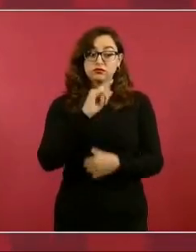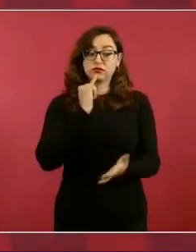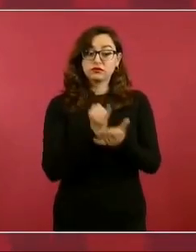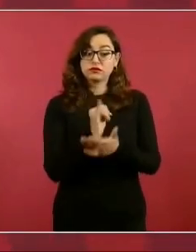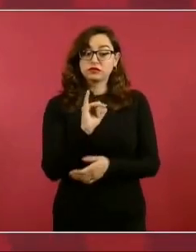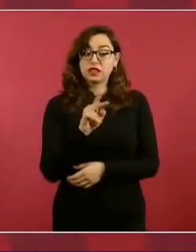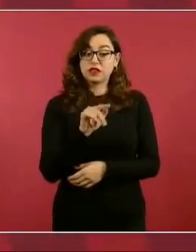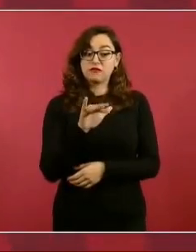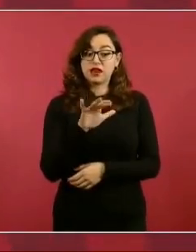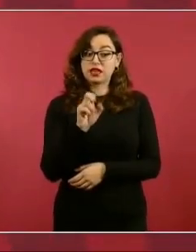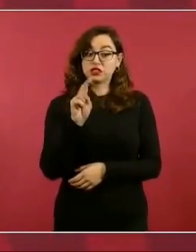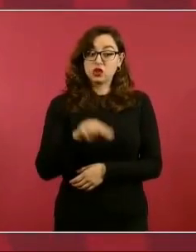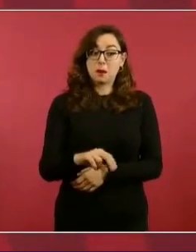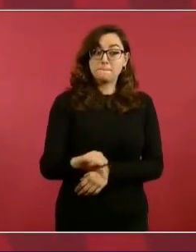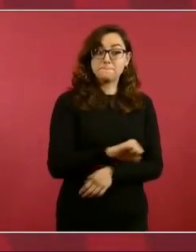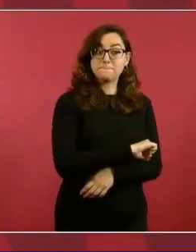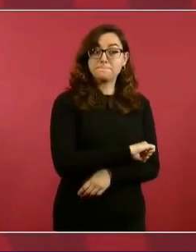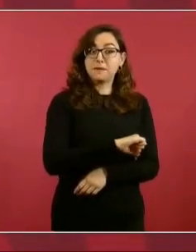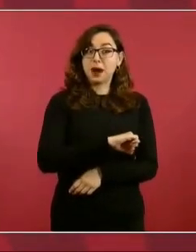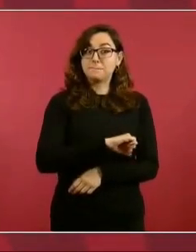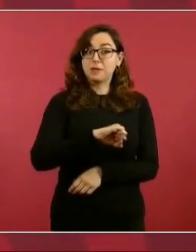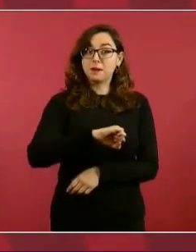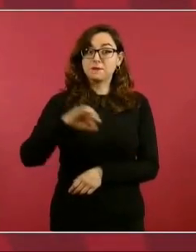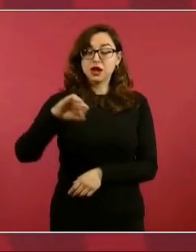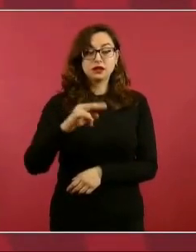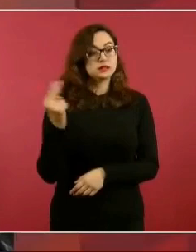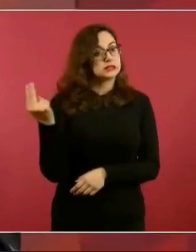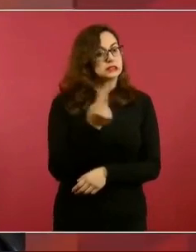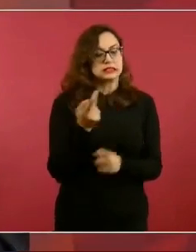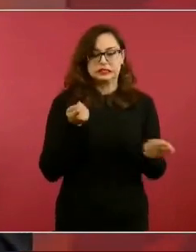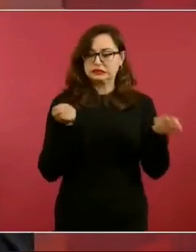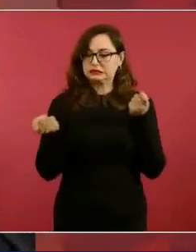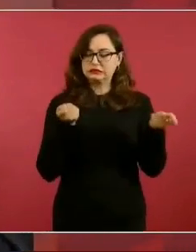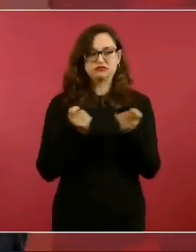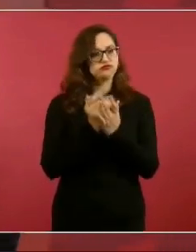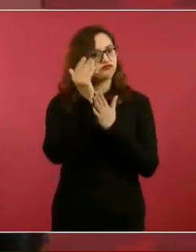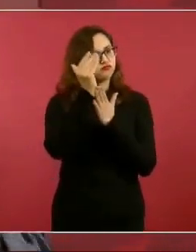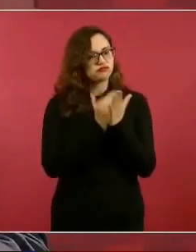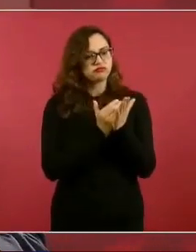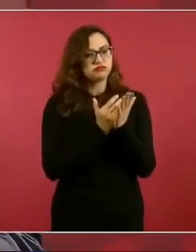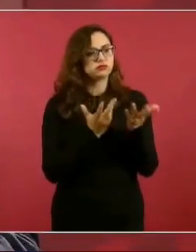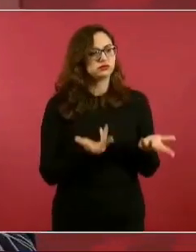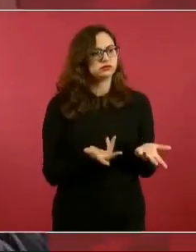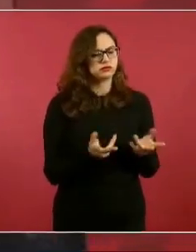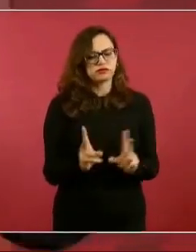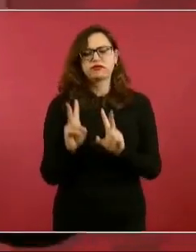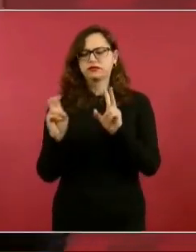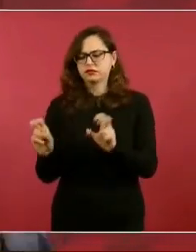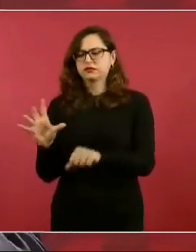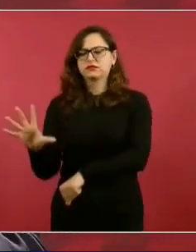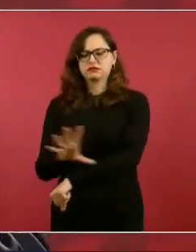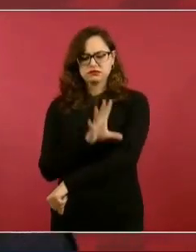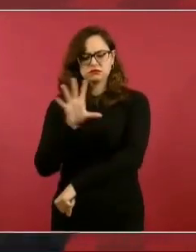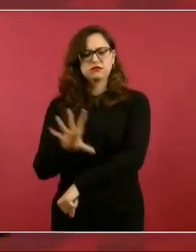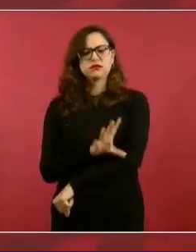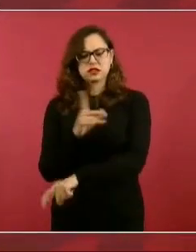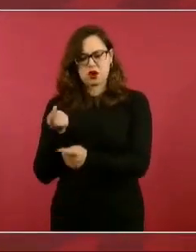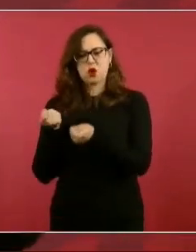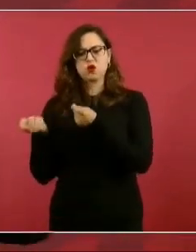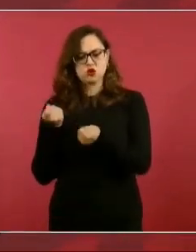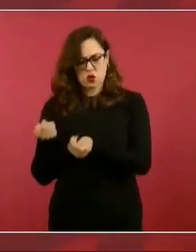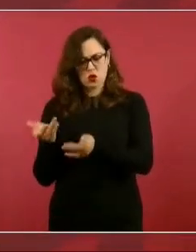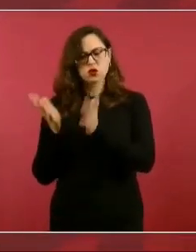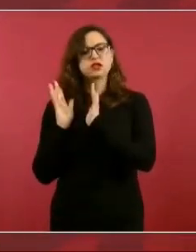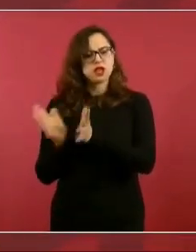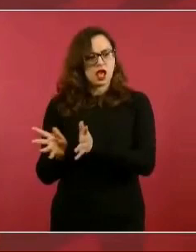Les expliqué que la parte energética dependía de nosotros y que teníamos control, pero que